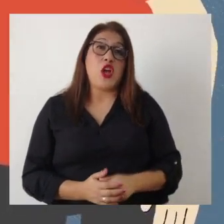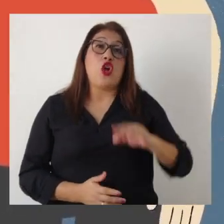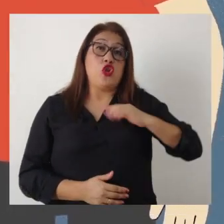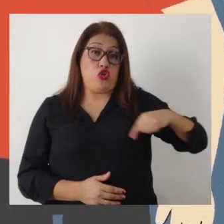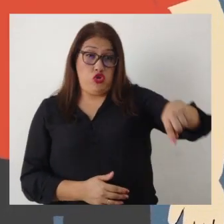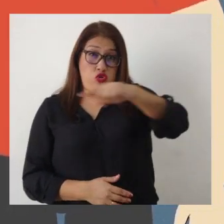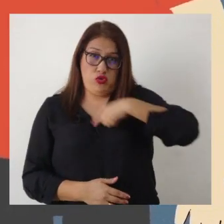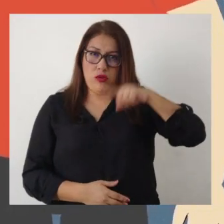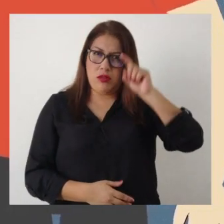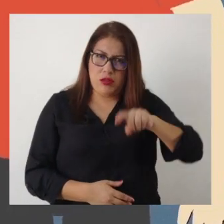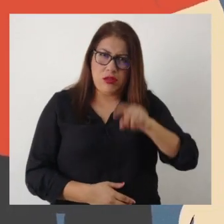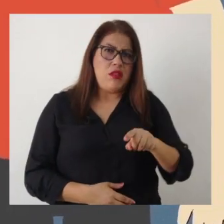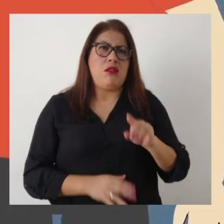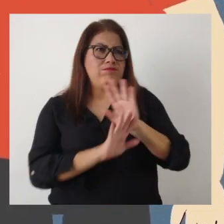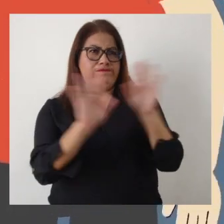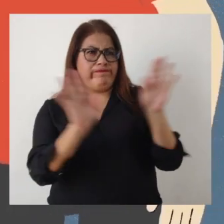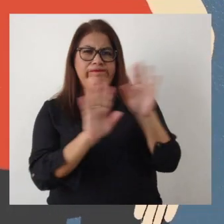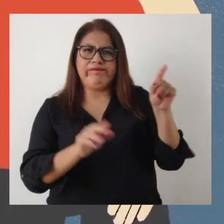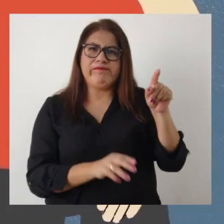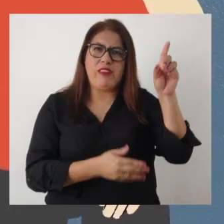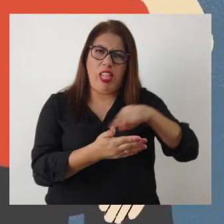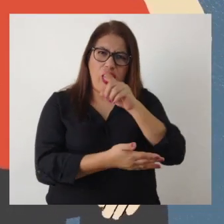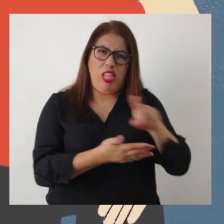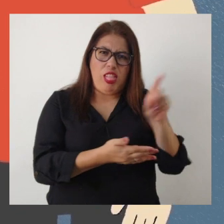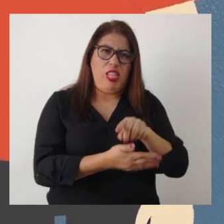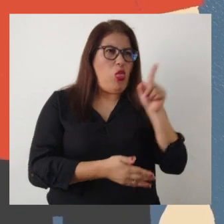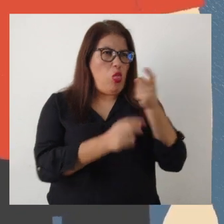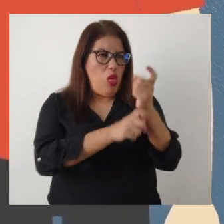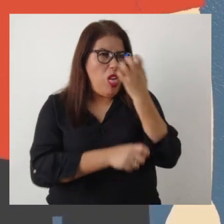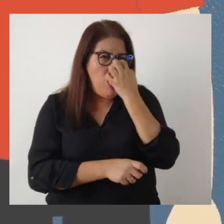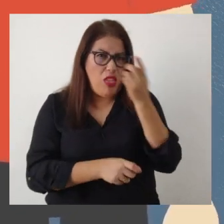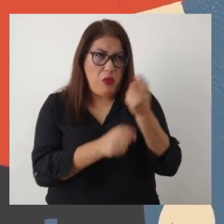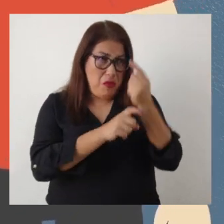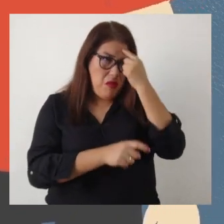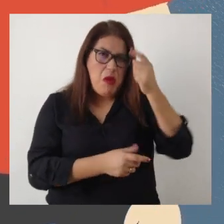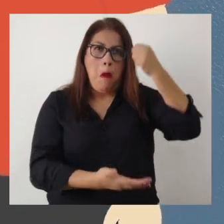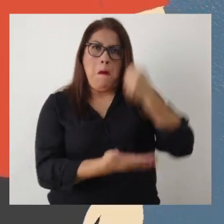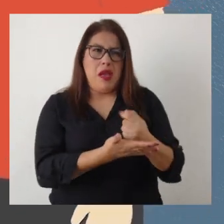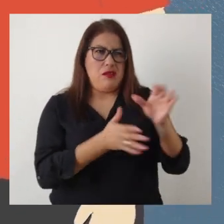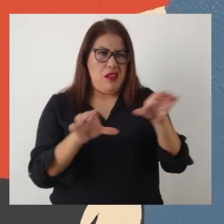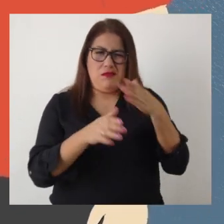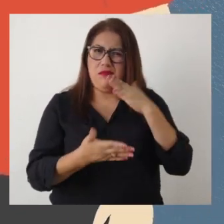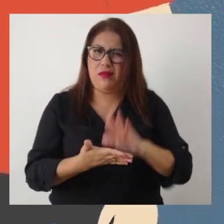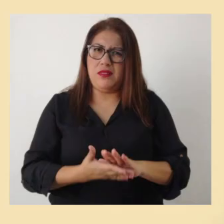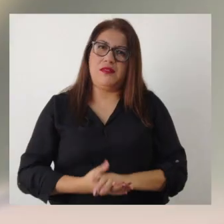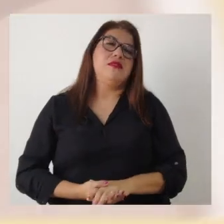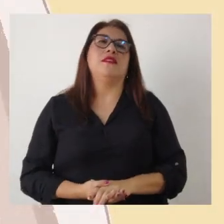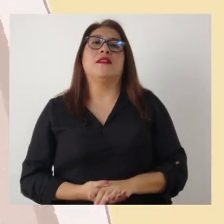Todas y todos necesitamos enfrentarnos a la discriminación. Ese chiste no es divertido. Es machista.